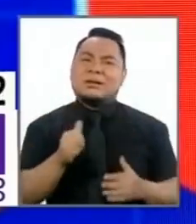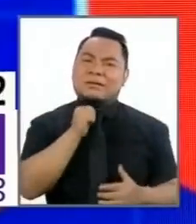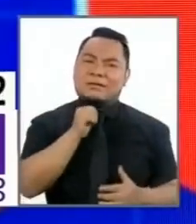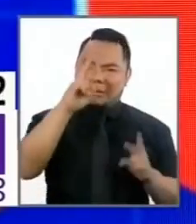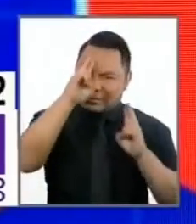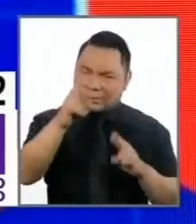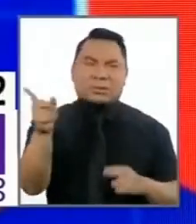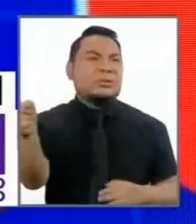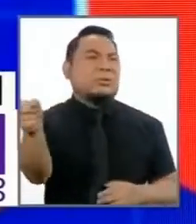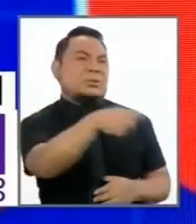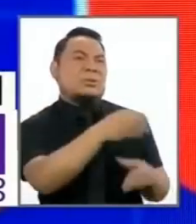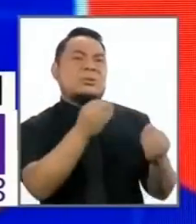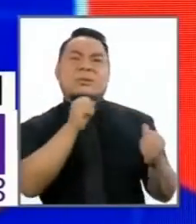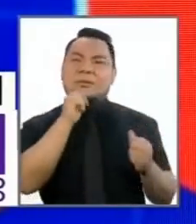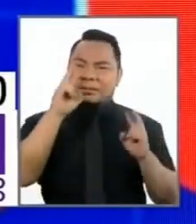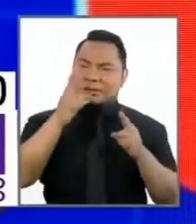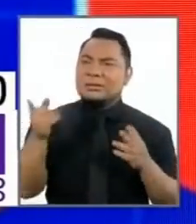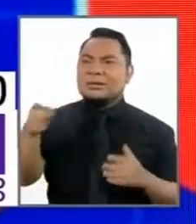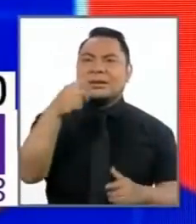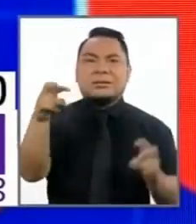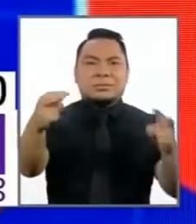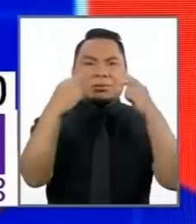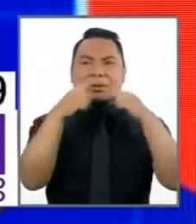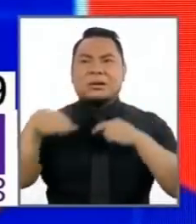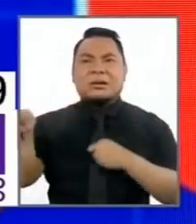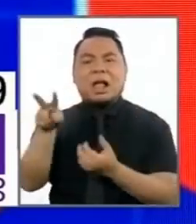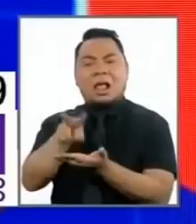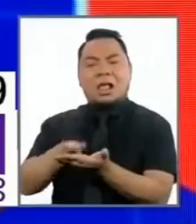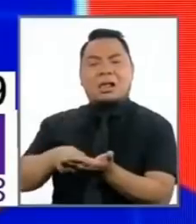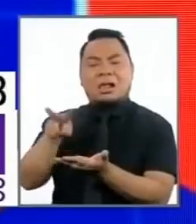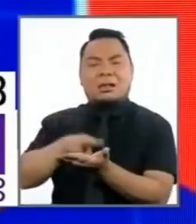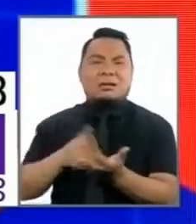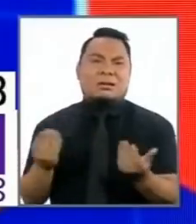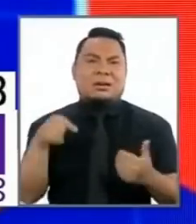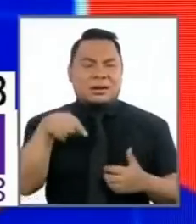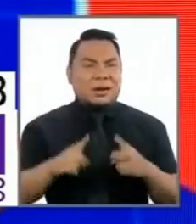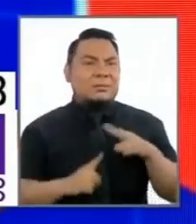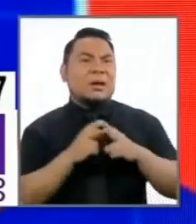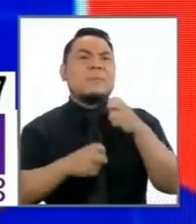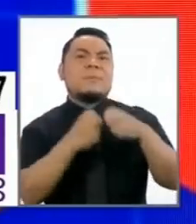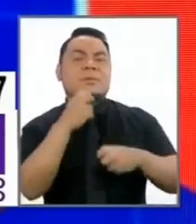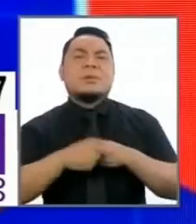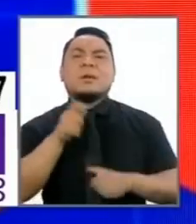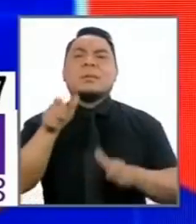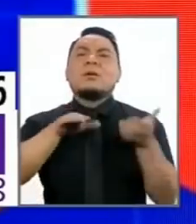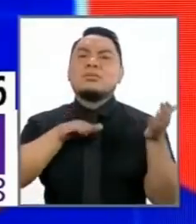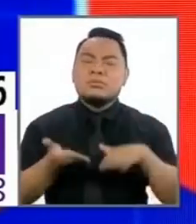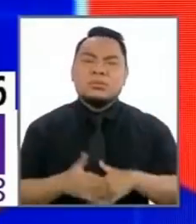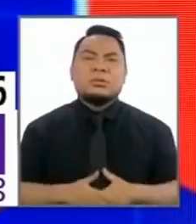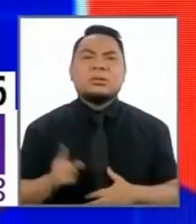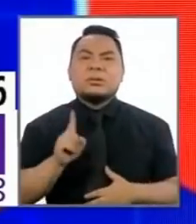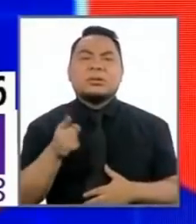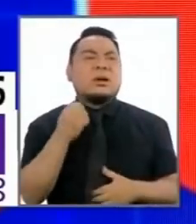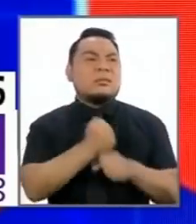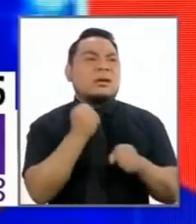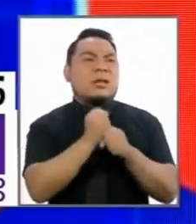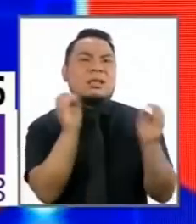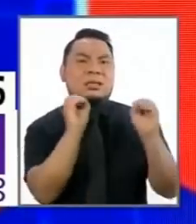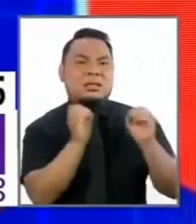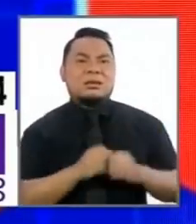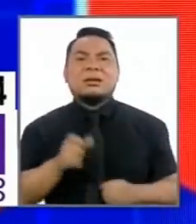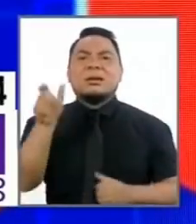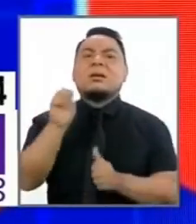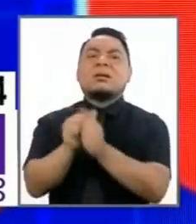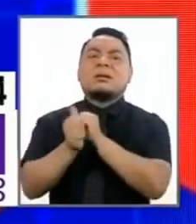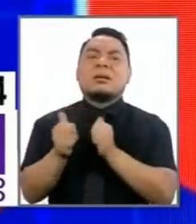El señor Guzmán. No, no los que nos están escuchando. Estamos viviendo una crisis. La gente se está muriendo. La gente no tiene chamba y tenemos